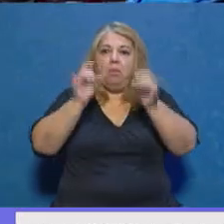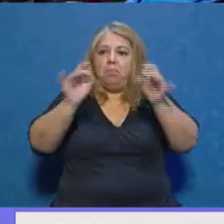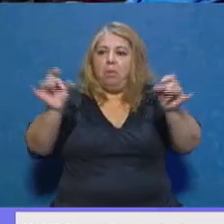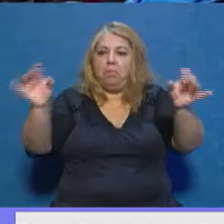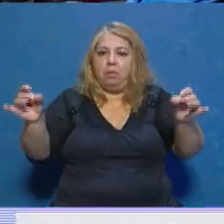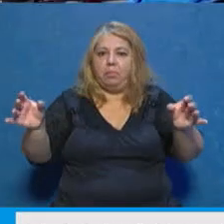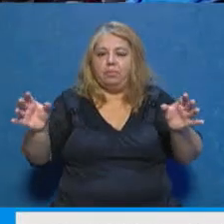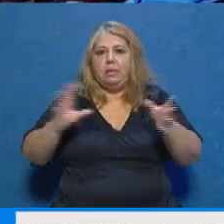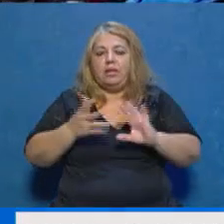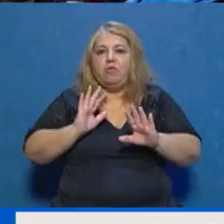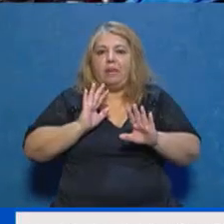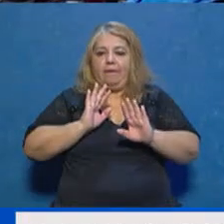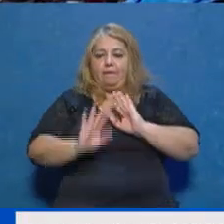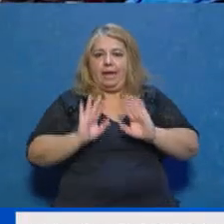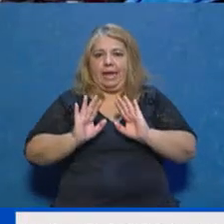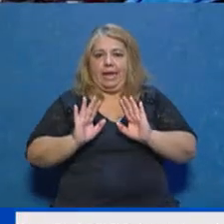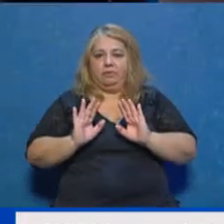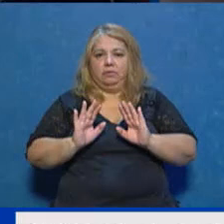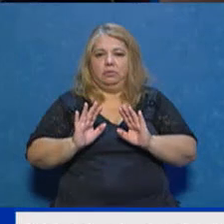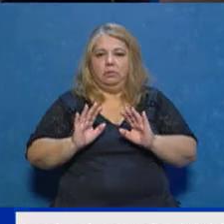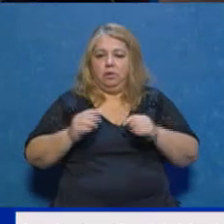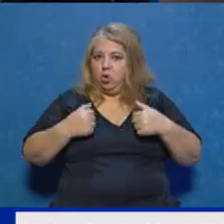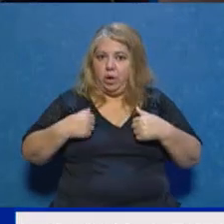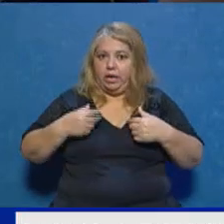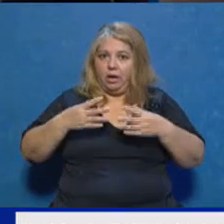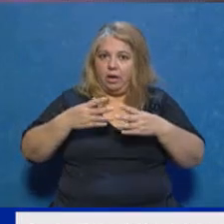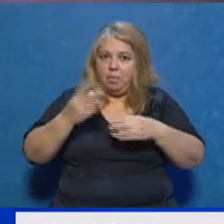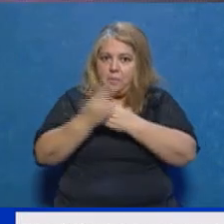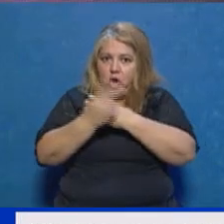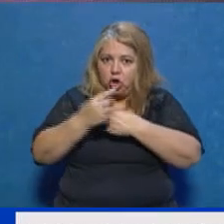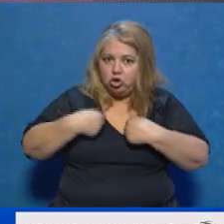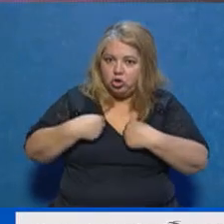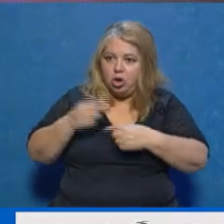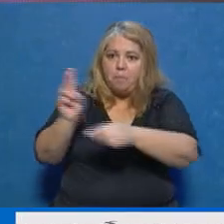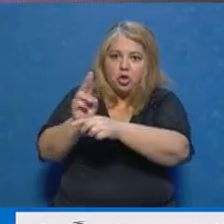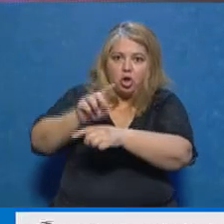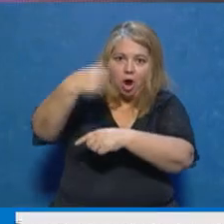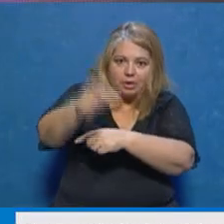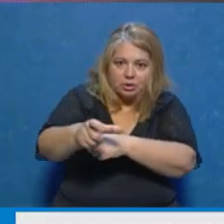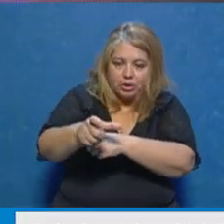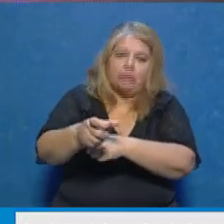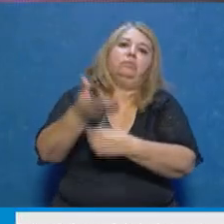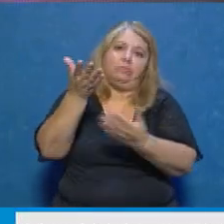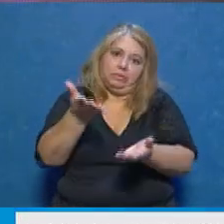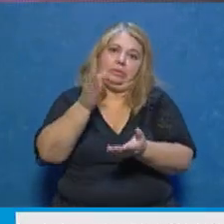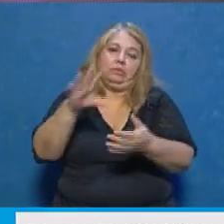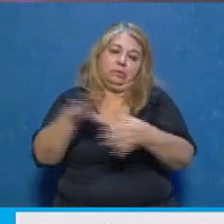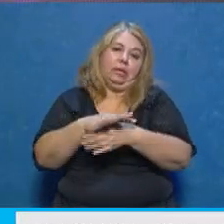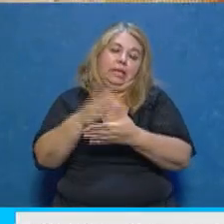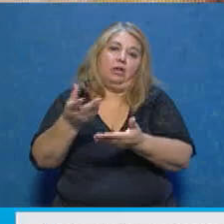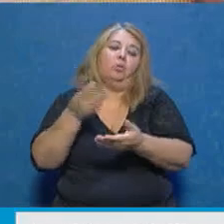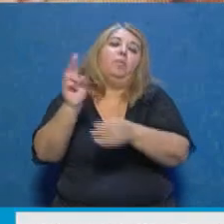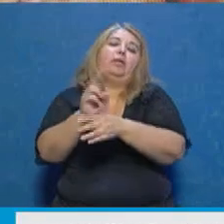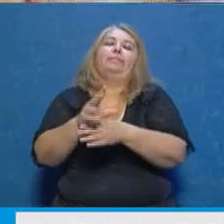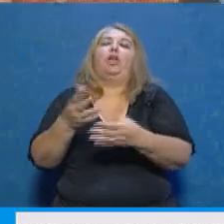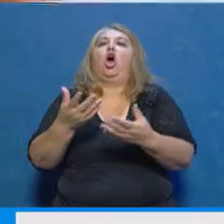en cierta forma. Es decir, que no me protejo yo, sino que estoy protegiendo al otro. Exactamente, hasta cierto